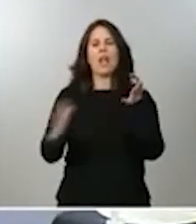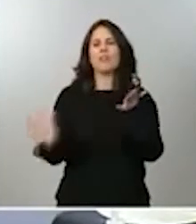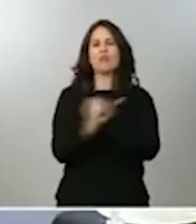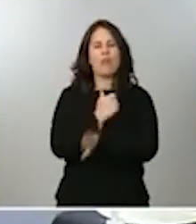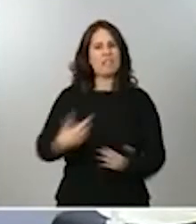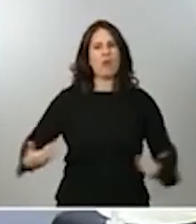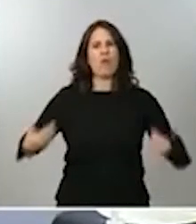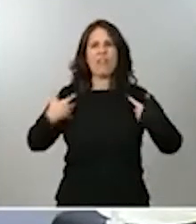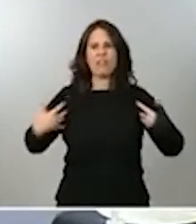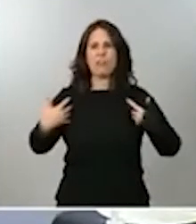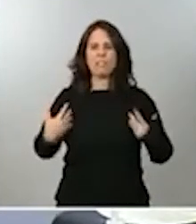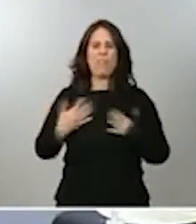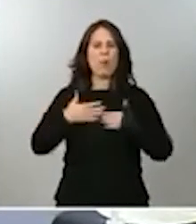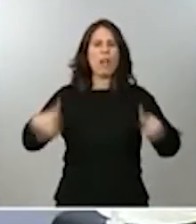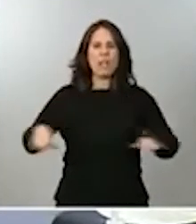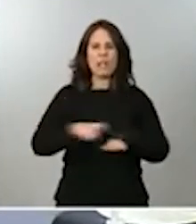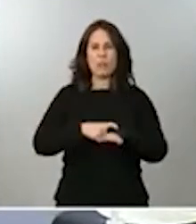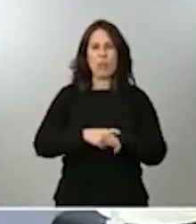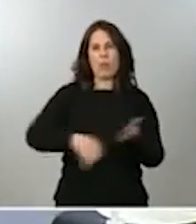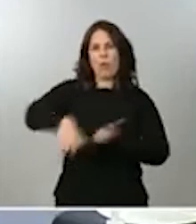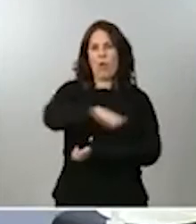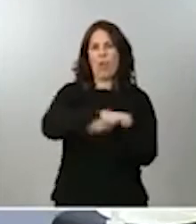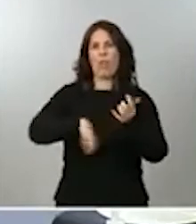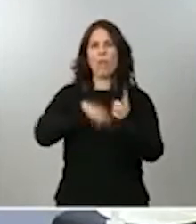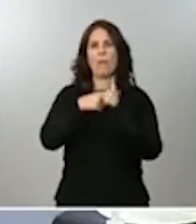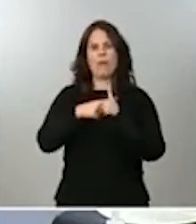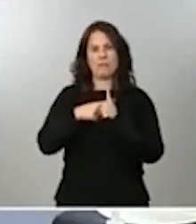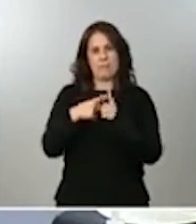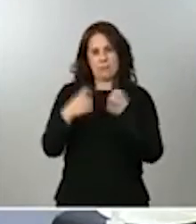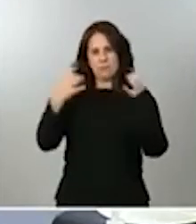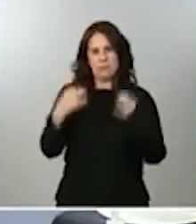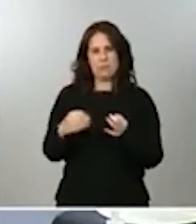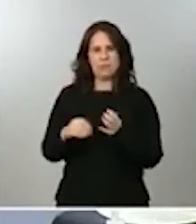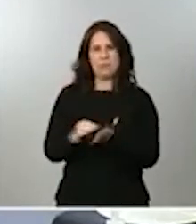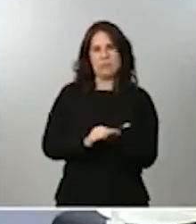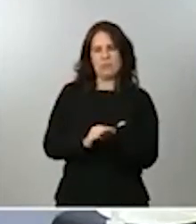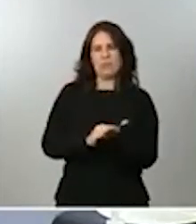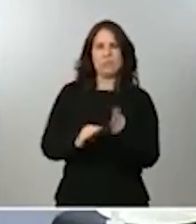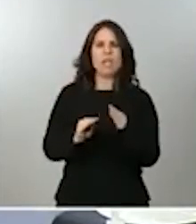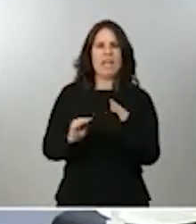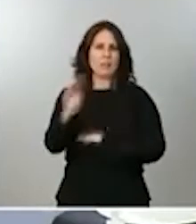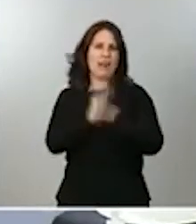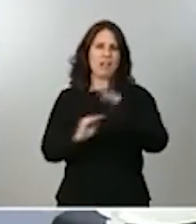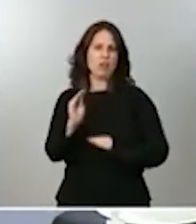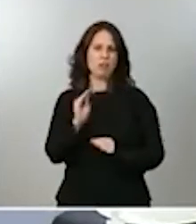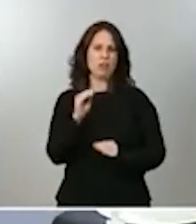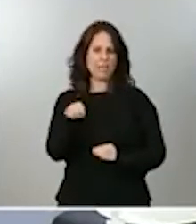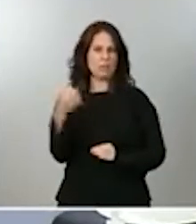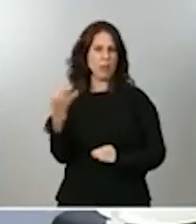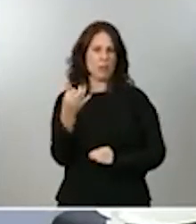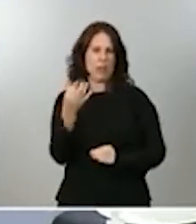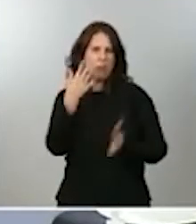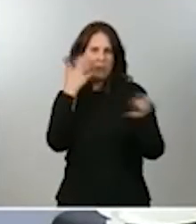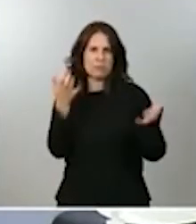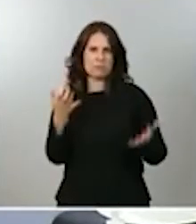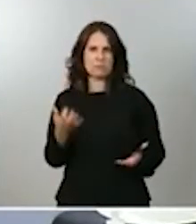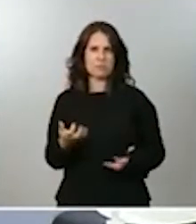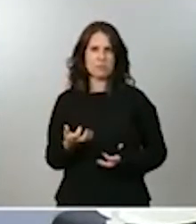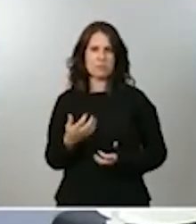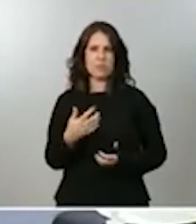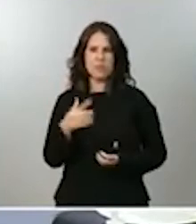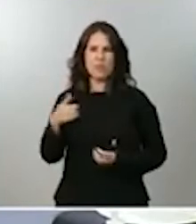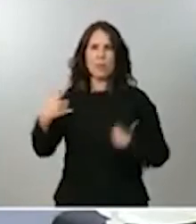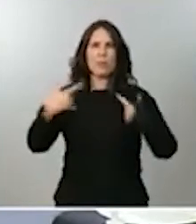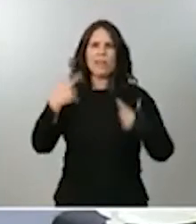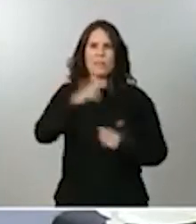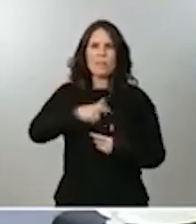violencias y a su necesaria reparación que es algo que yo creo que debemos poner encima de la mesa. La necesaria reparación de las víctimas para que puedan